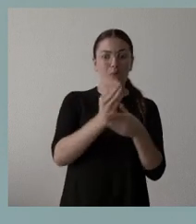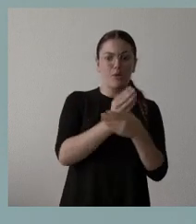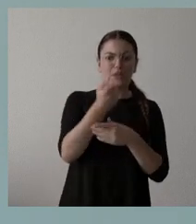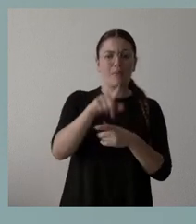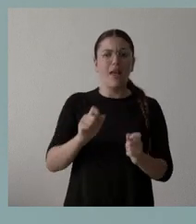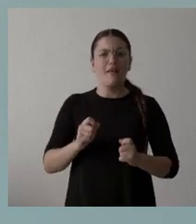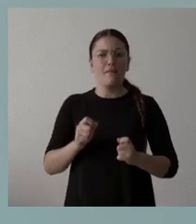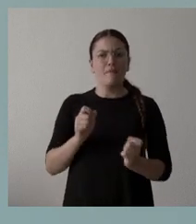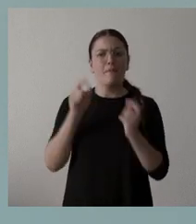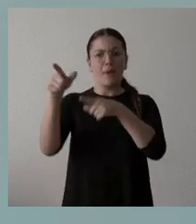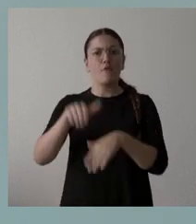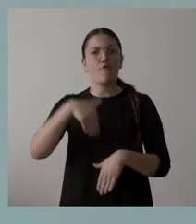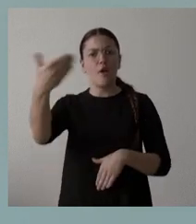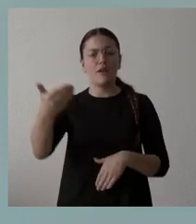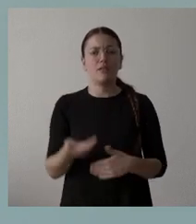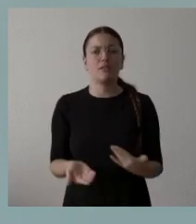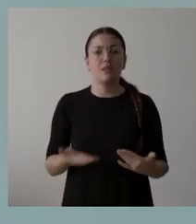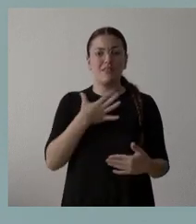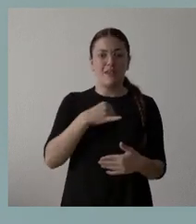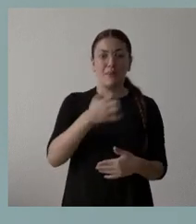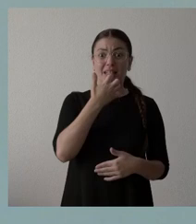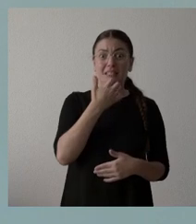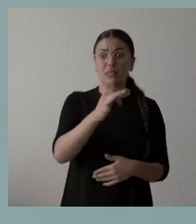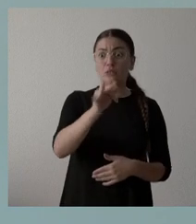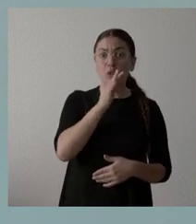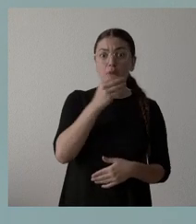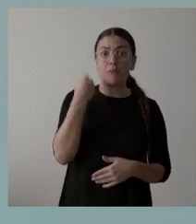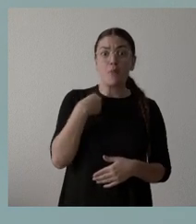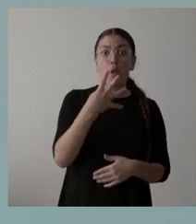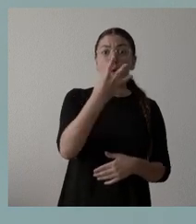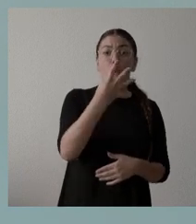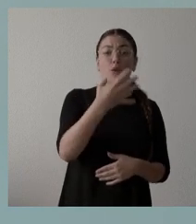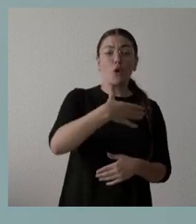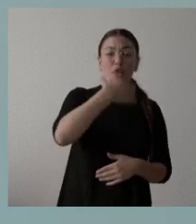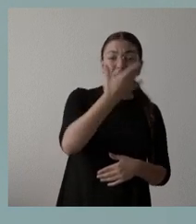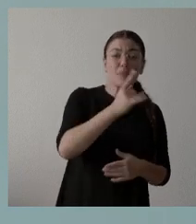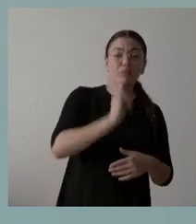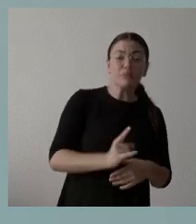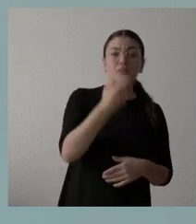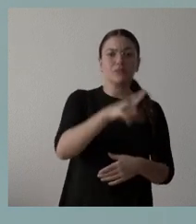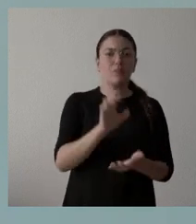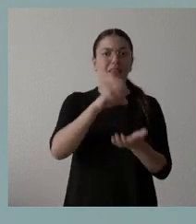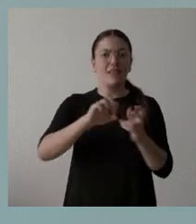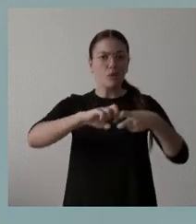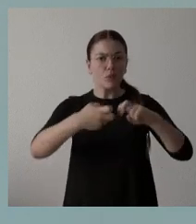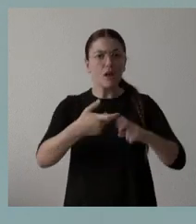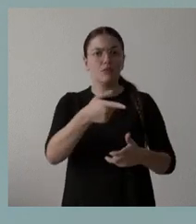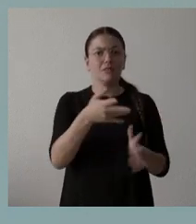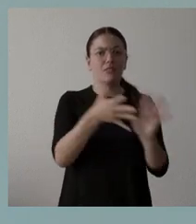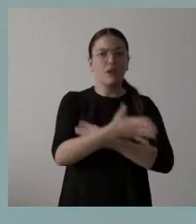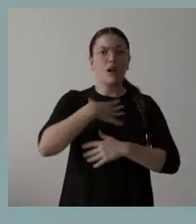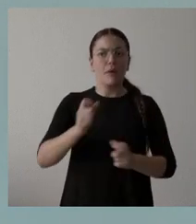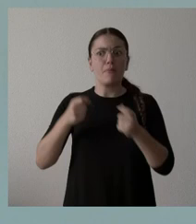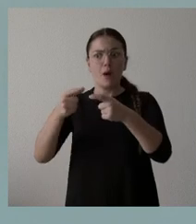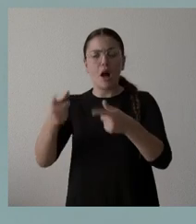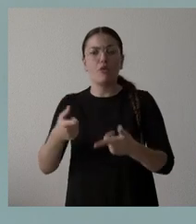podría todavía hacerlo en mayor medida si tuviéramos todavía en vigencia las cuatro térmicas y la central nuclear. Nosotros fuimos contrarios a aquel cierre y yo creo que el